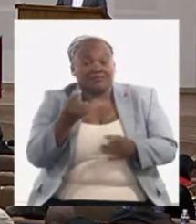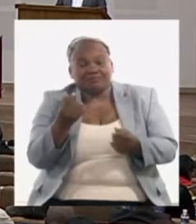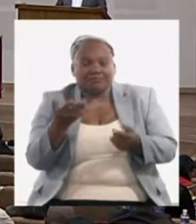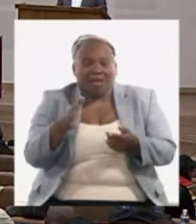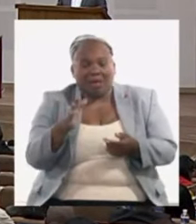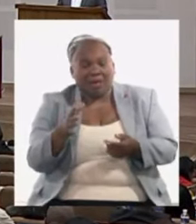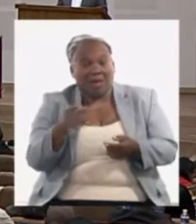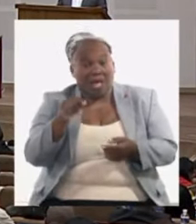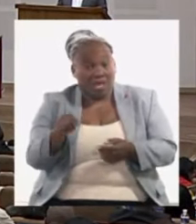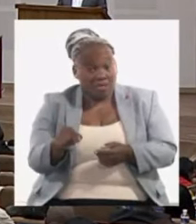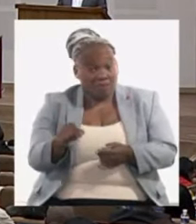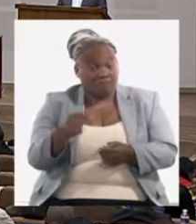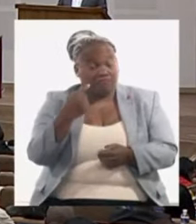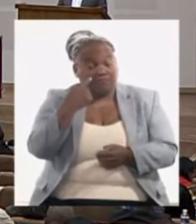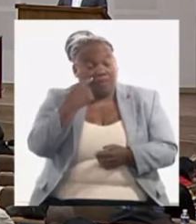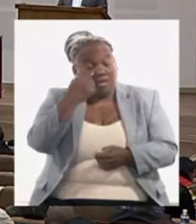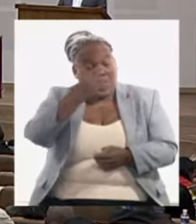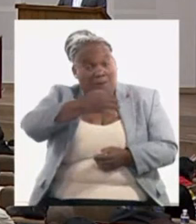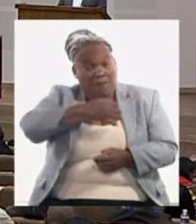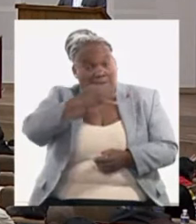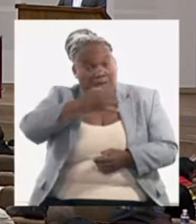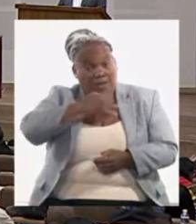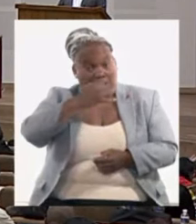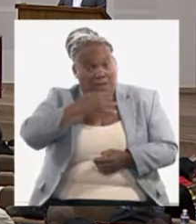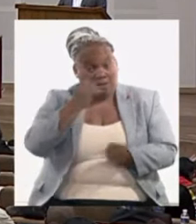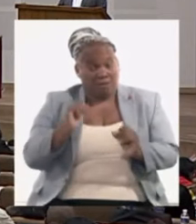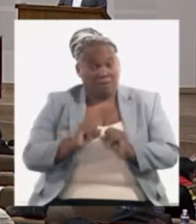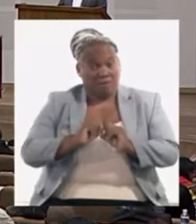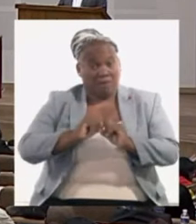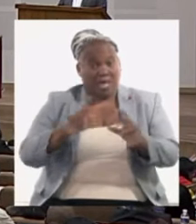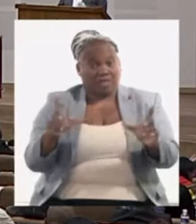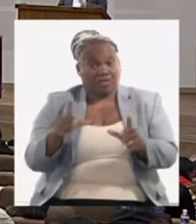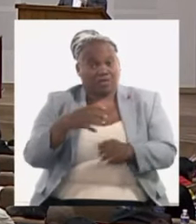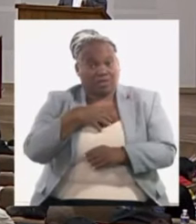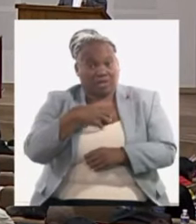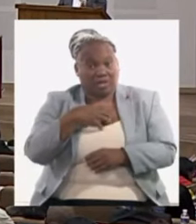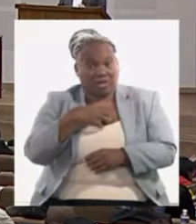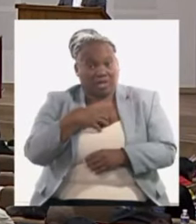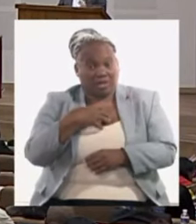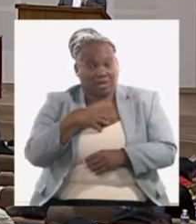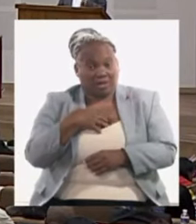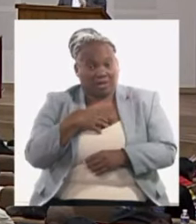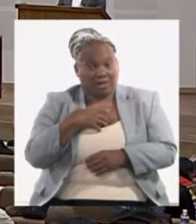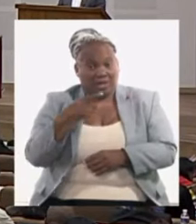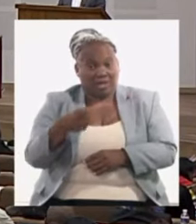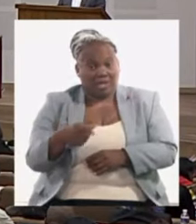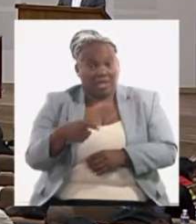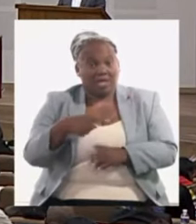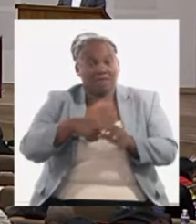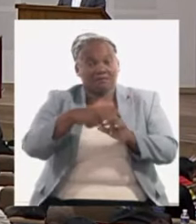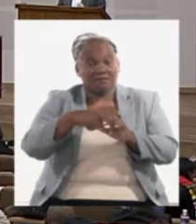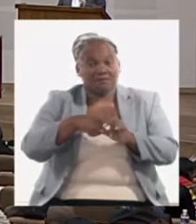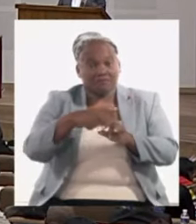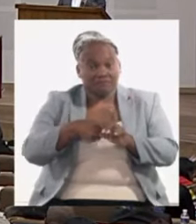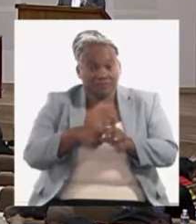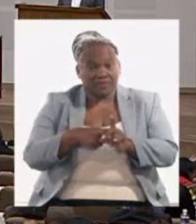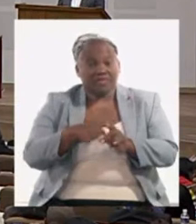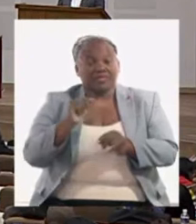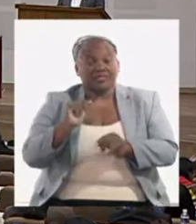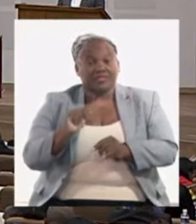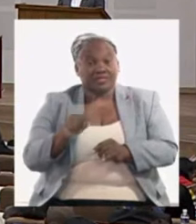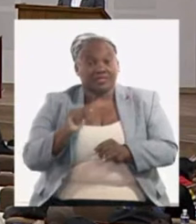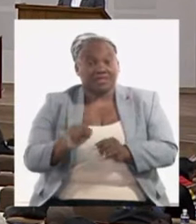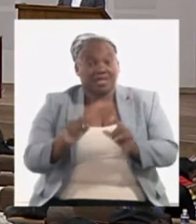llamamos la atención llamamos la atención del impacto que tiene en la medición de la circulación mercantil minorista